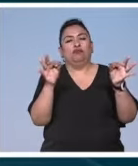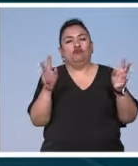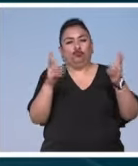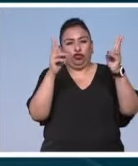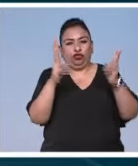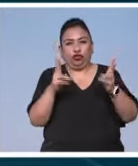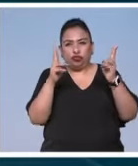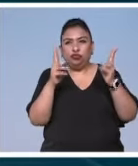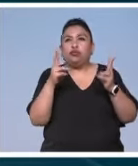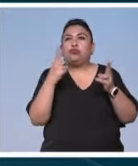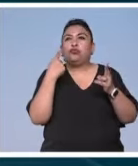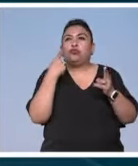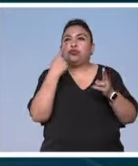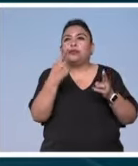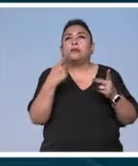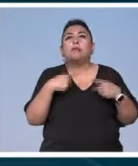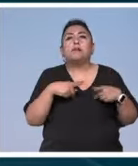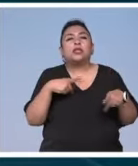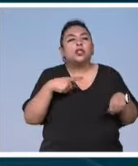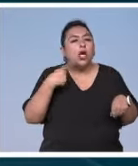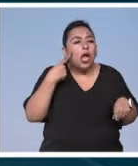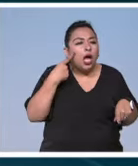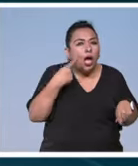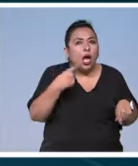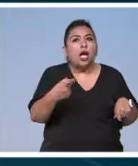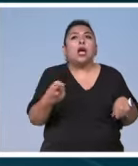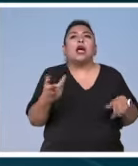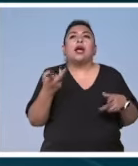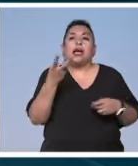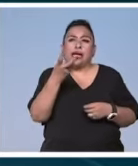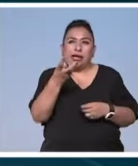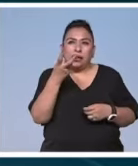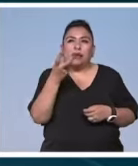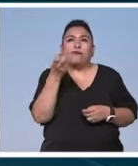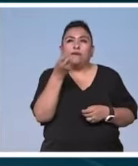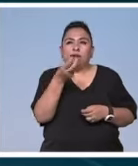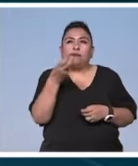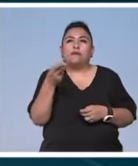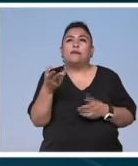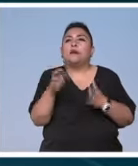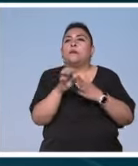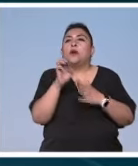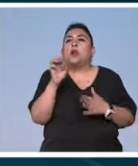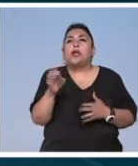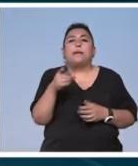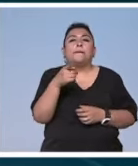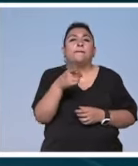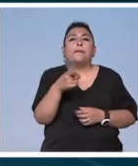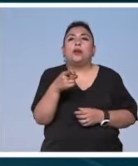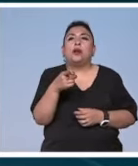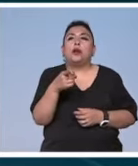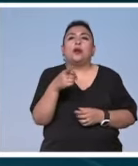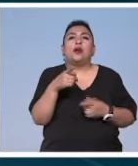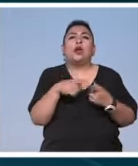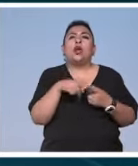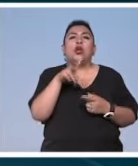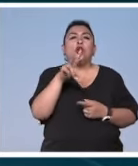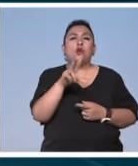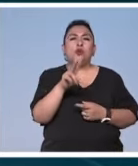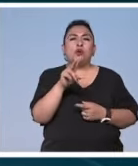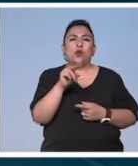interpelar al ex espectador sobre justo eso los privilegios por ejemplo está no white tears